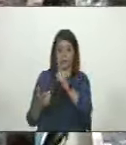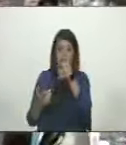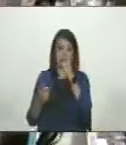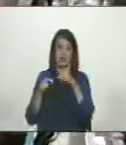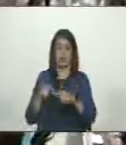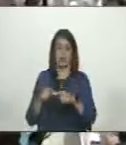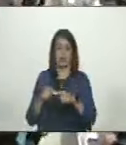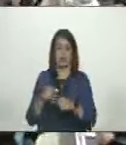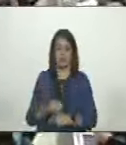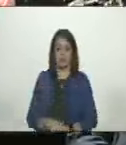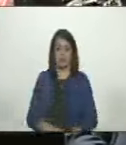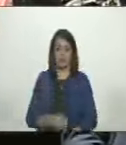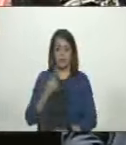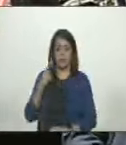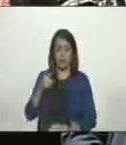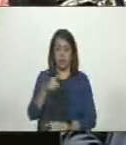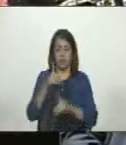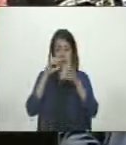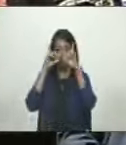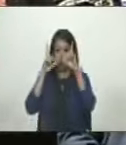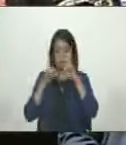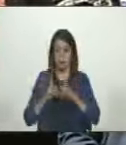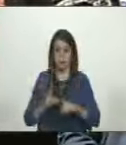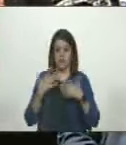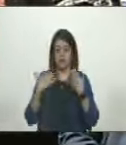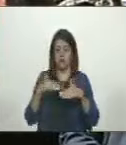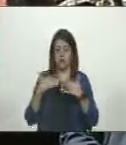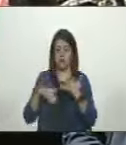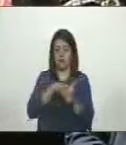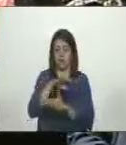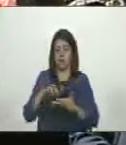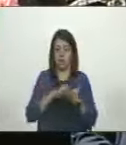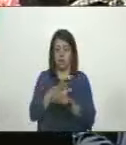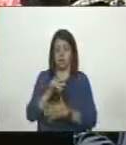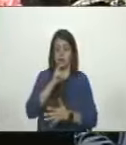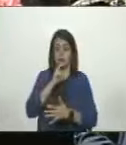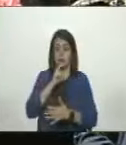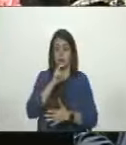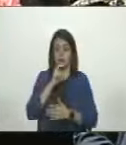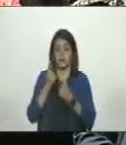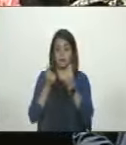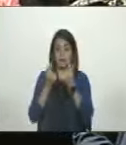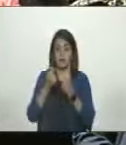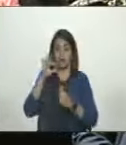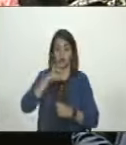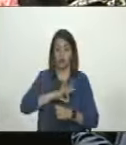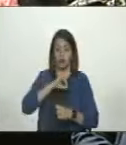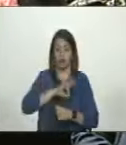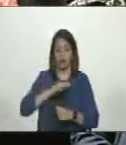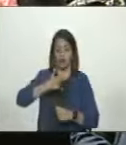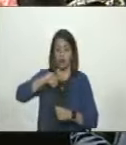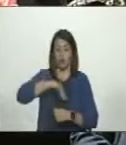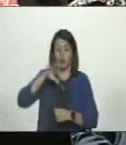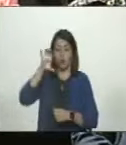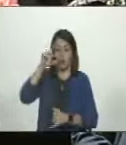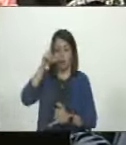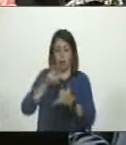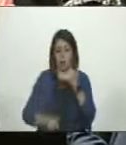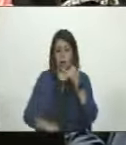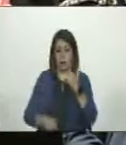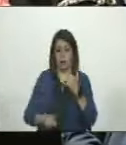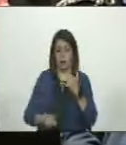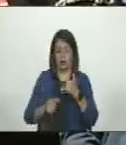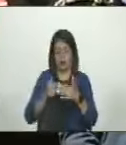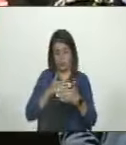factor que ha determinado la durísima crisis económica y social de nuestro país en los años